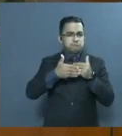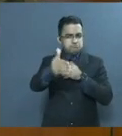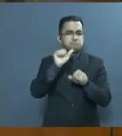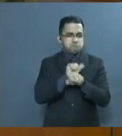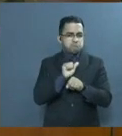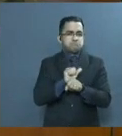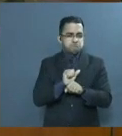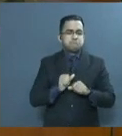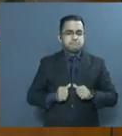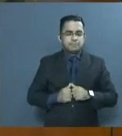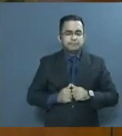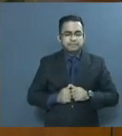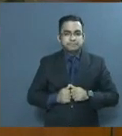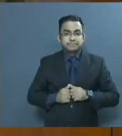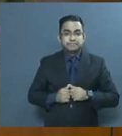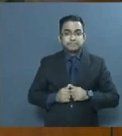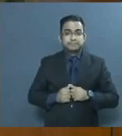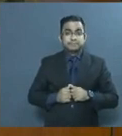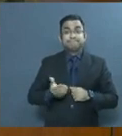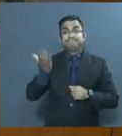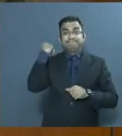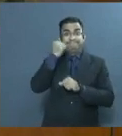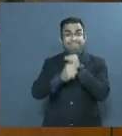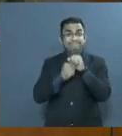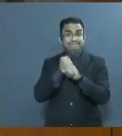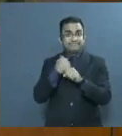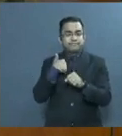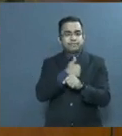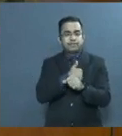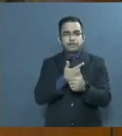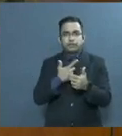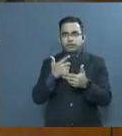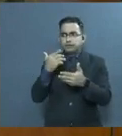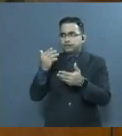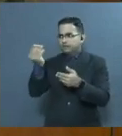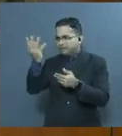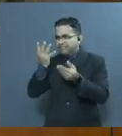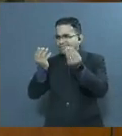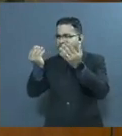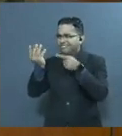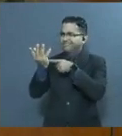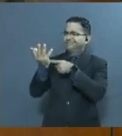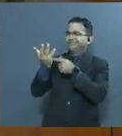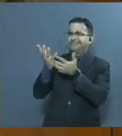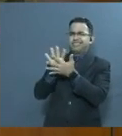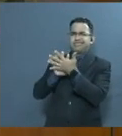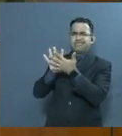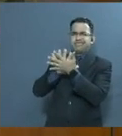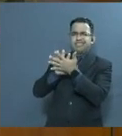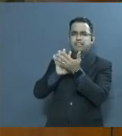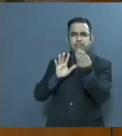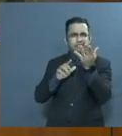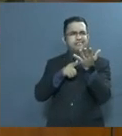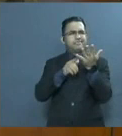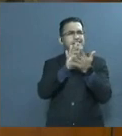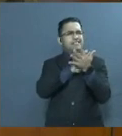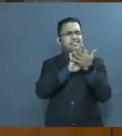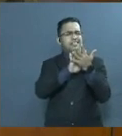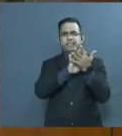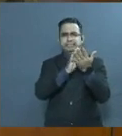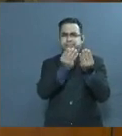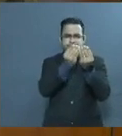Resolvimos situaciones que carecían de explicación razonable. Por ejemplo, en